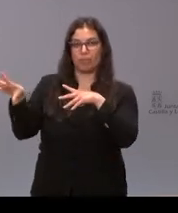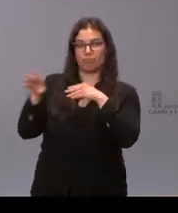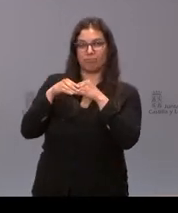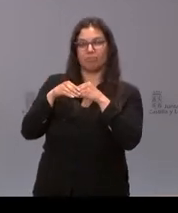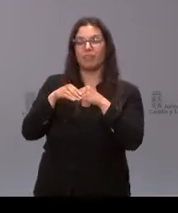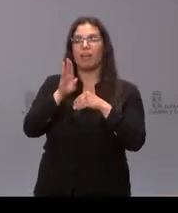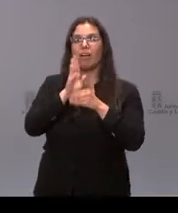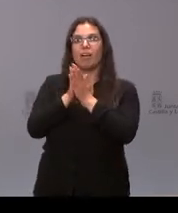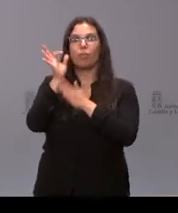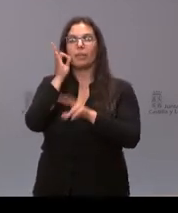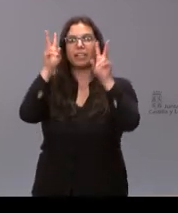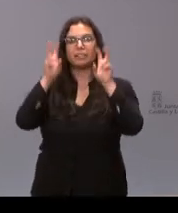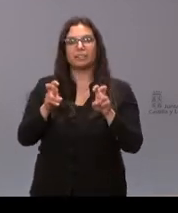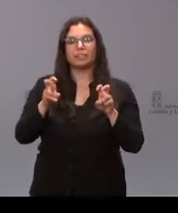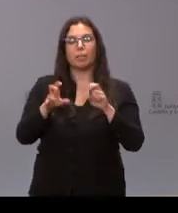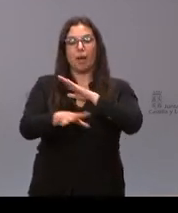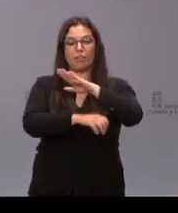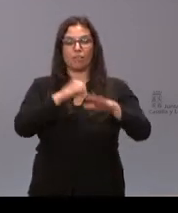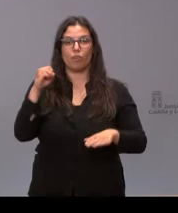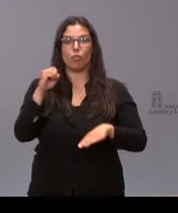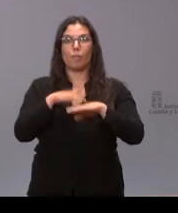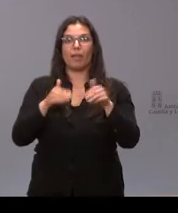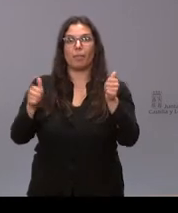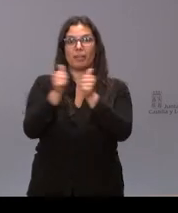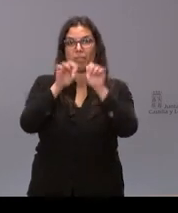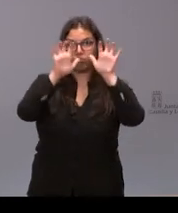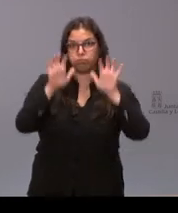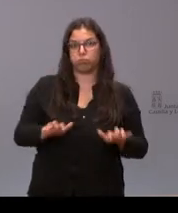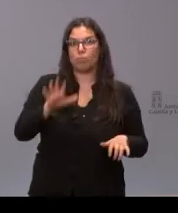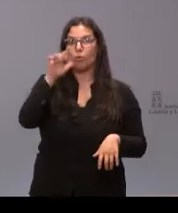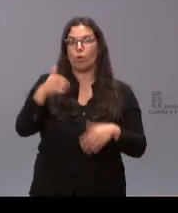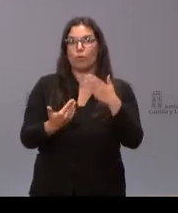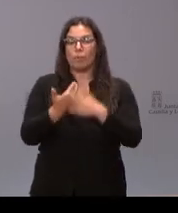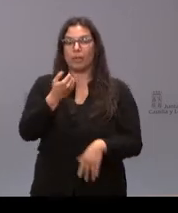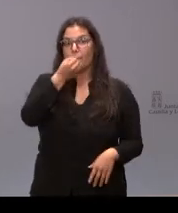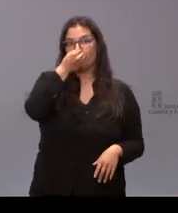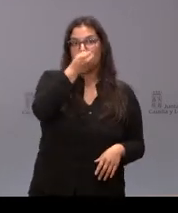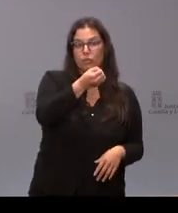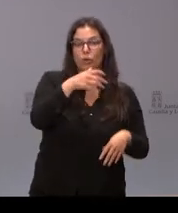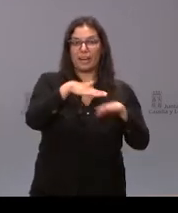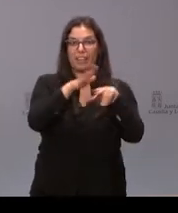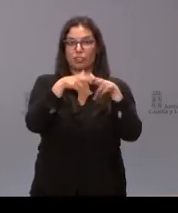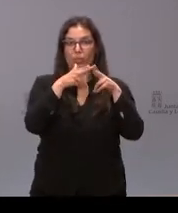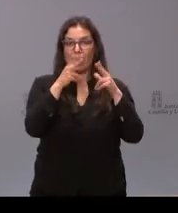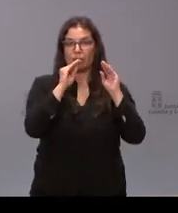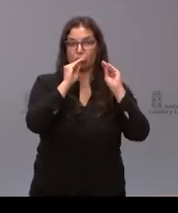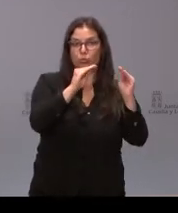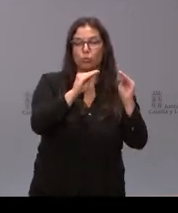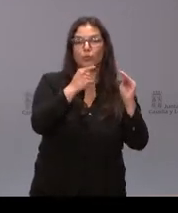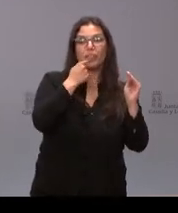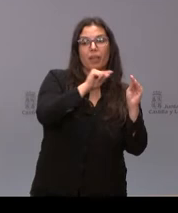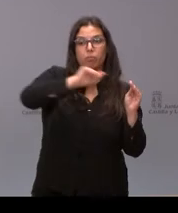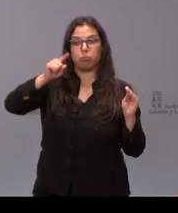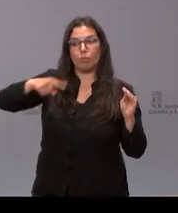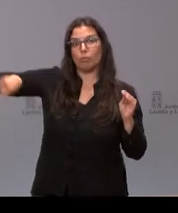respecto a la reducción de fondos para la dependencia y es que esta mañana el PSOE a través de las redes sociales les ha acusado de